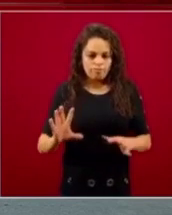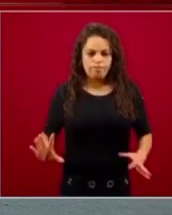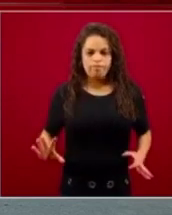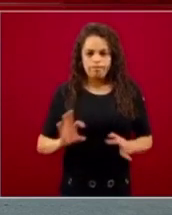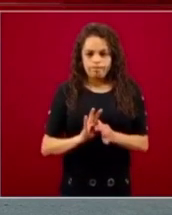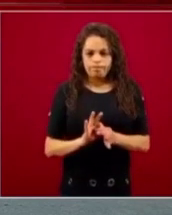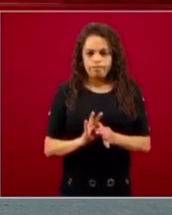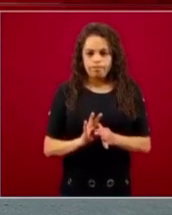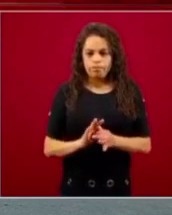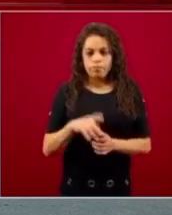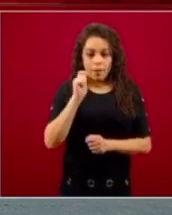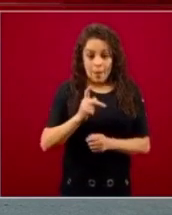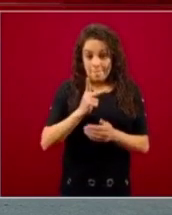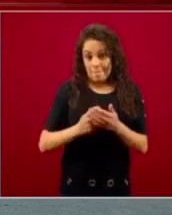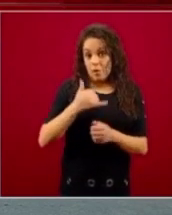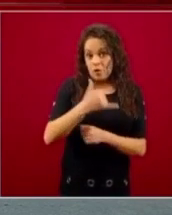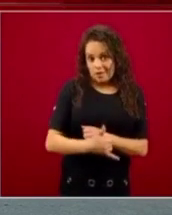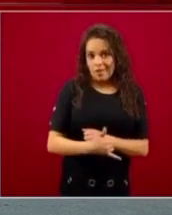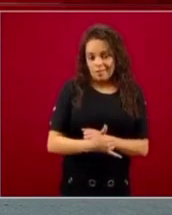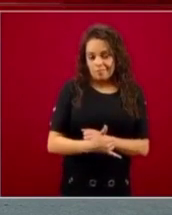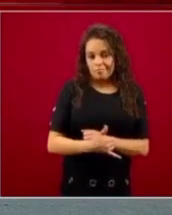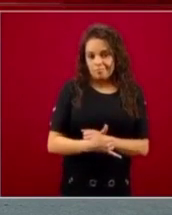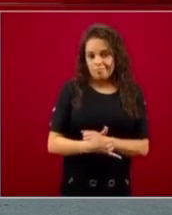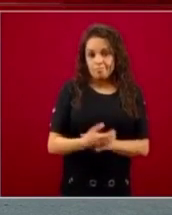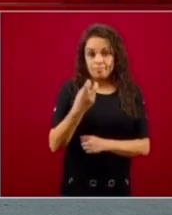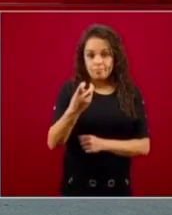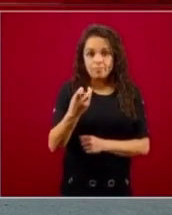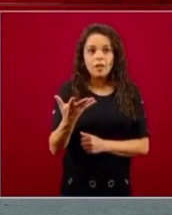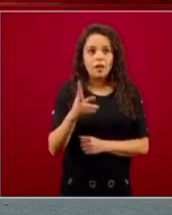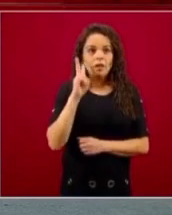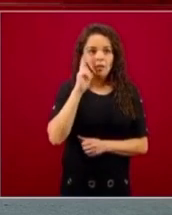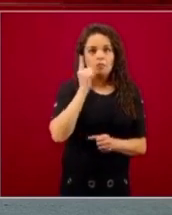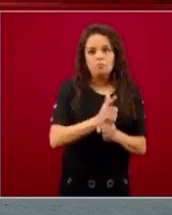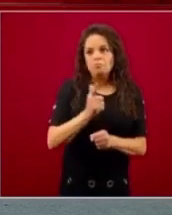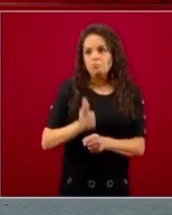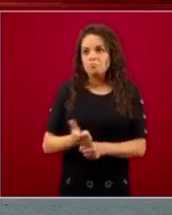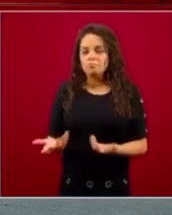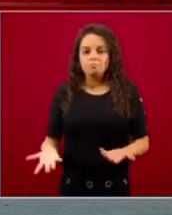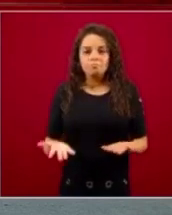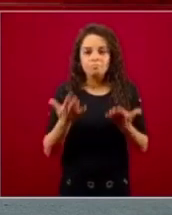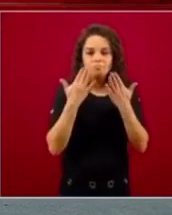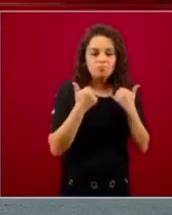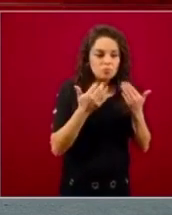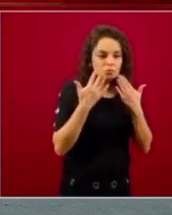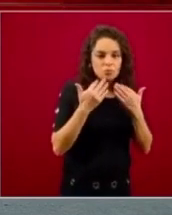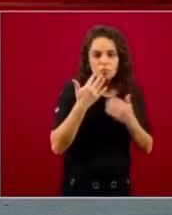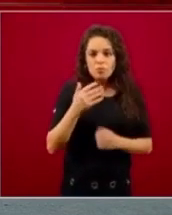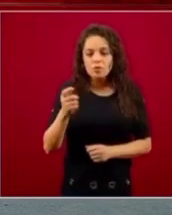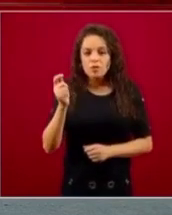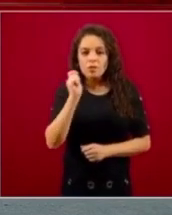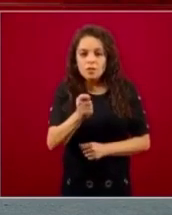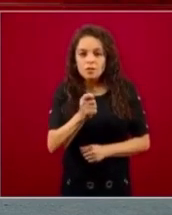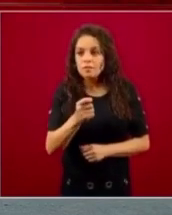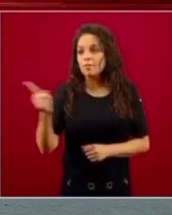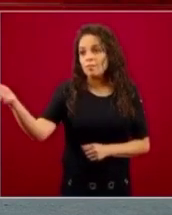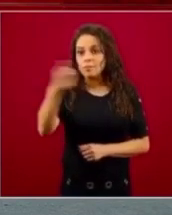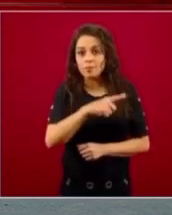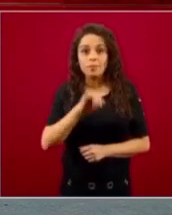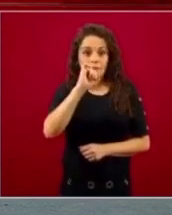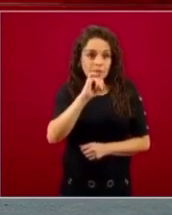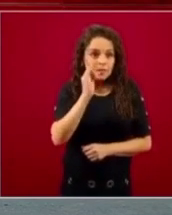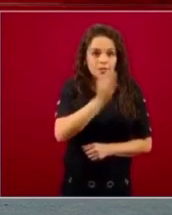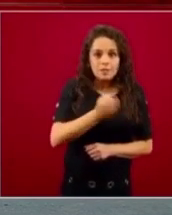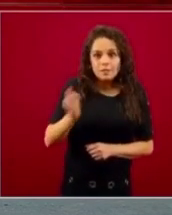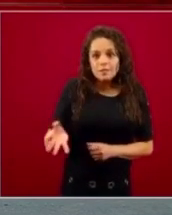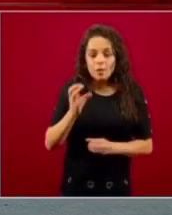proyecto, encontramos que no había mucha respuesta. Entonces,